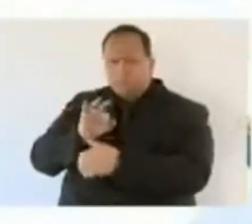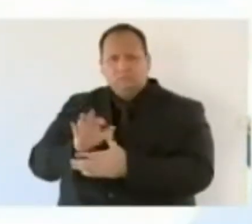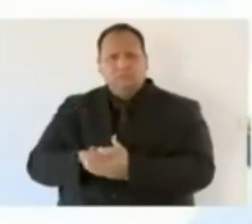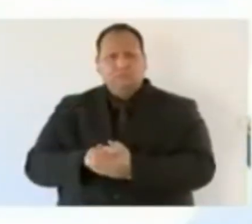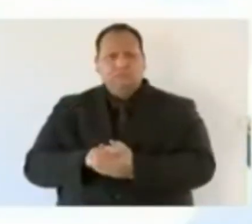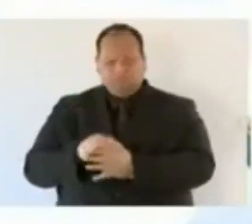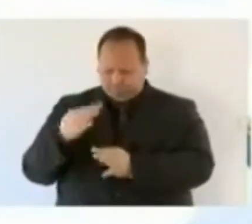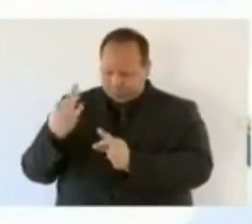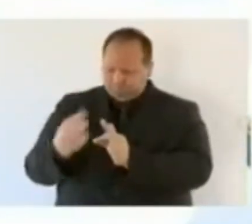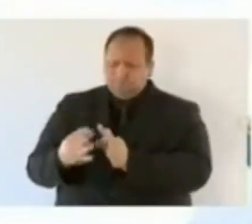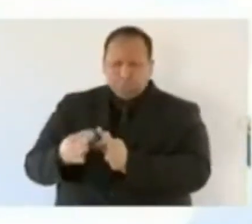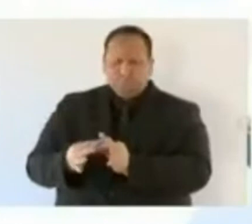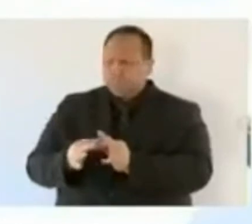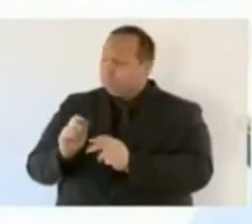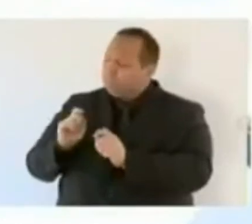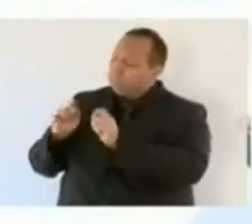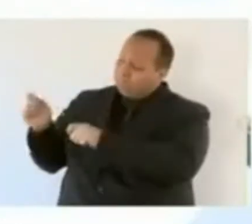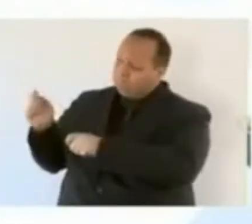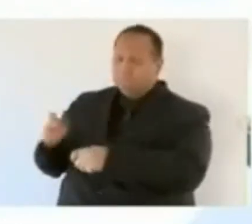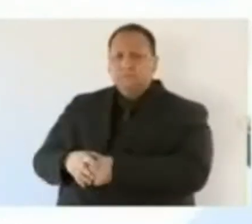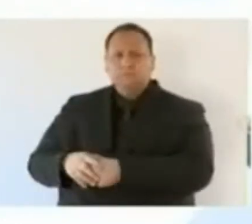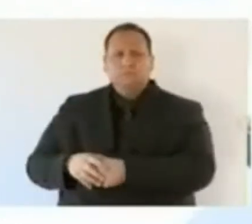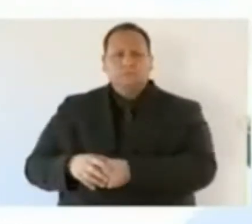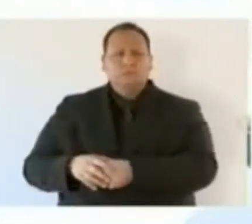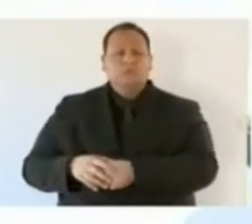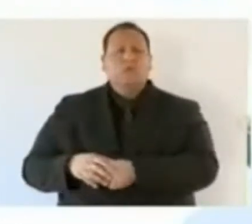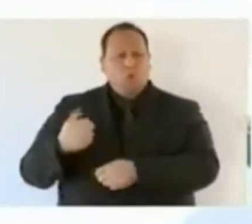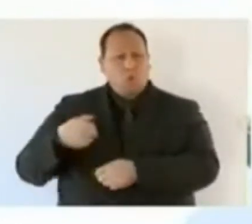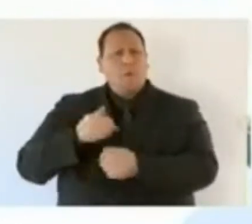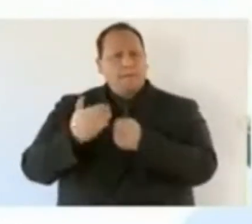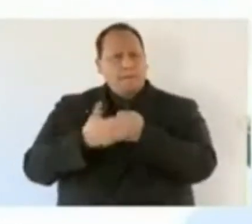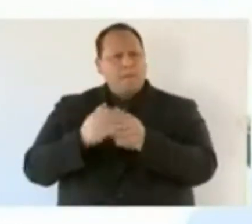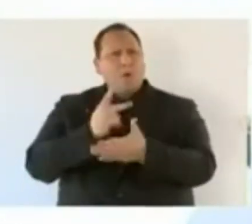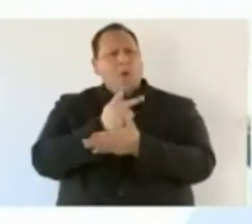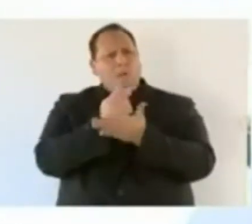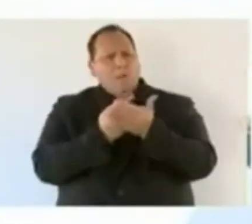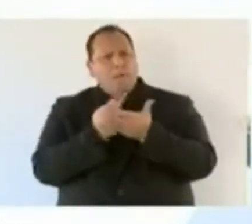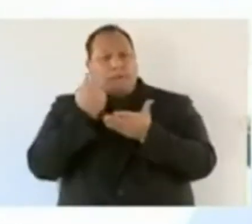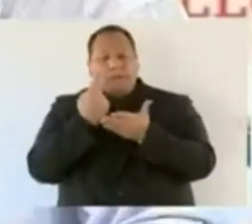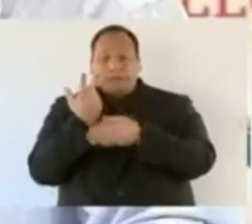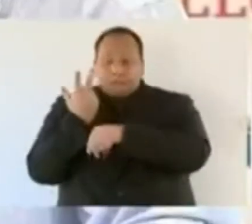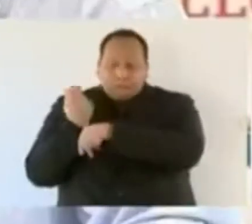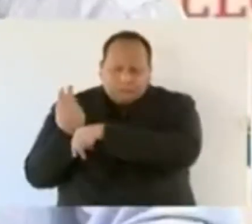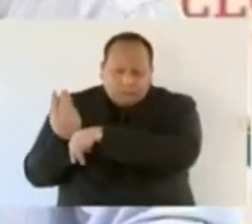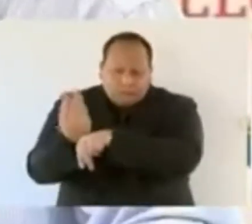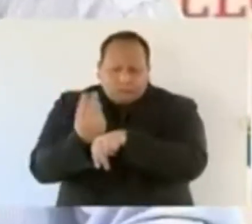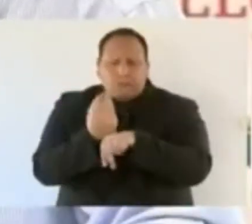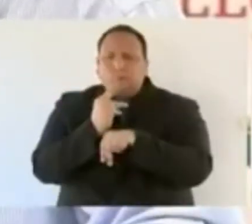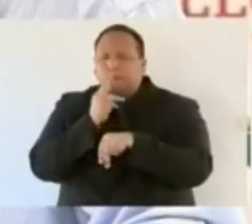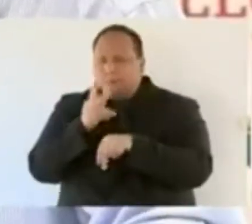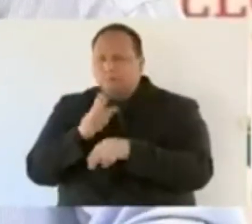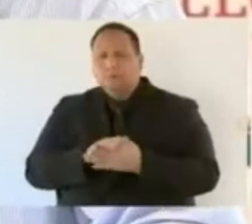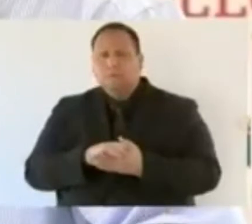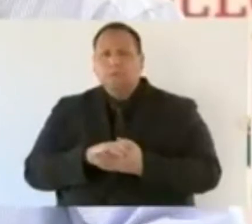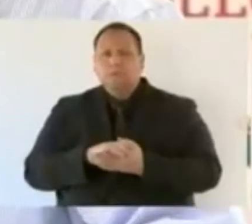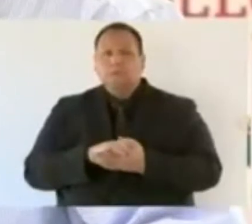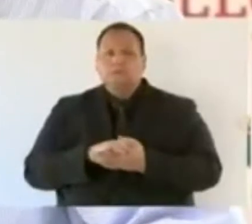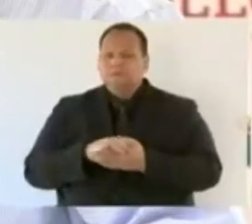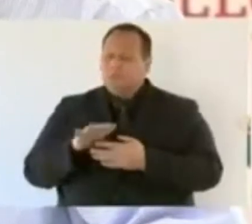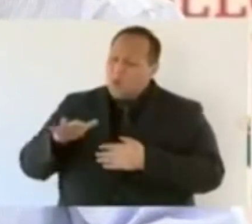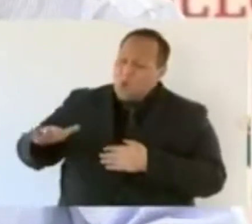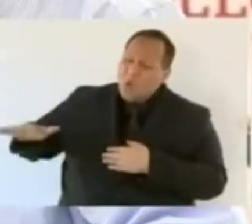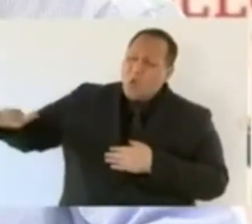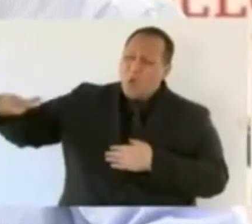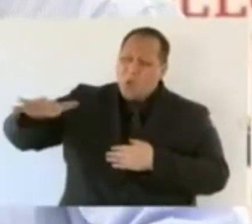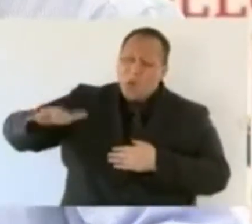Vamos a llevar a cabo un programa de mejoramiento de colonias